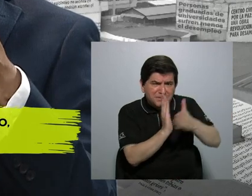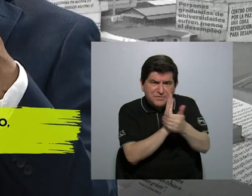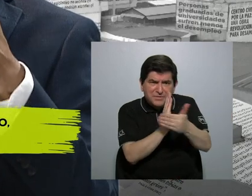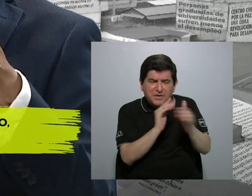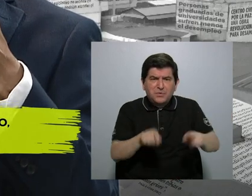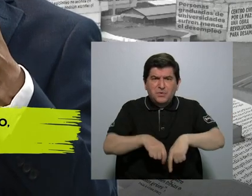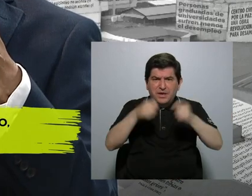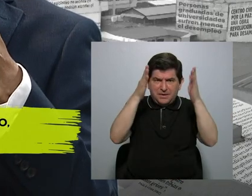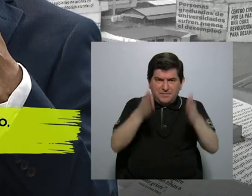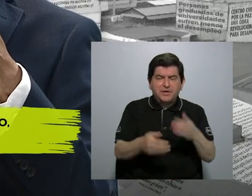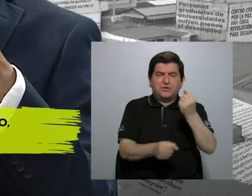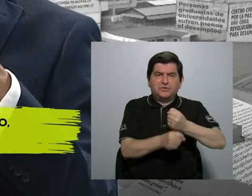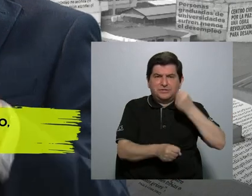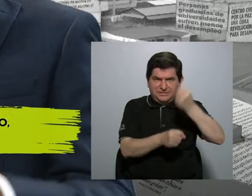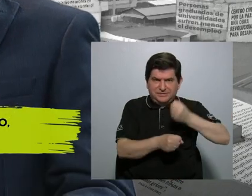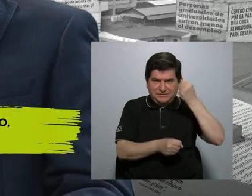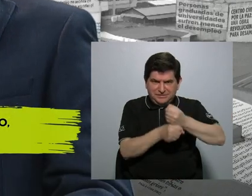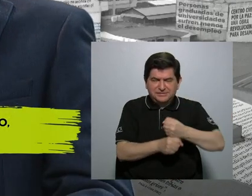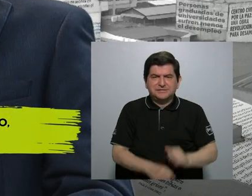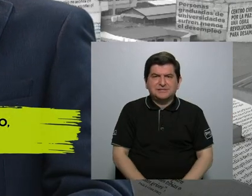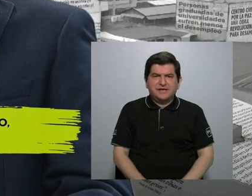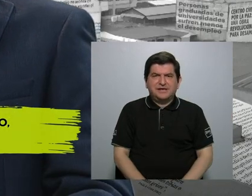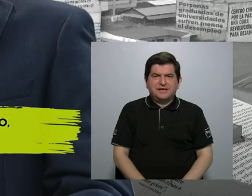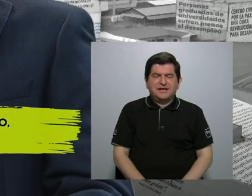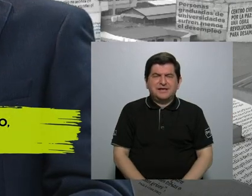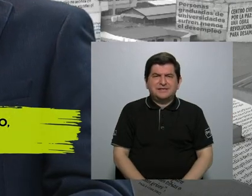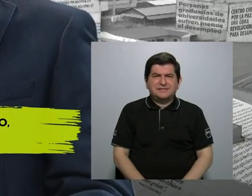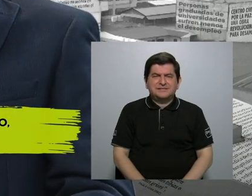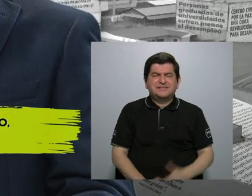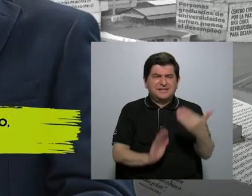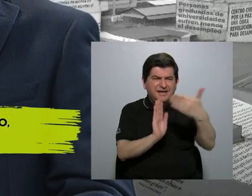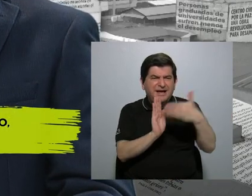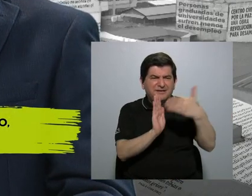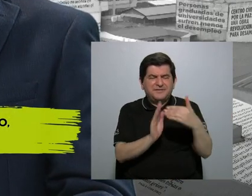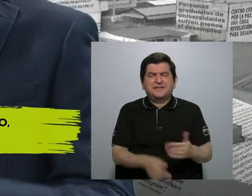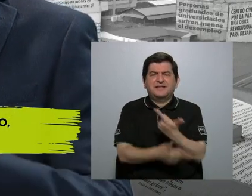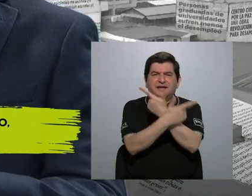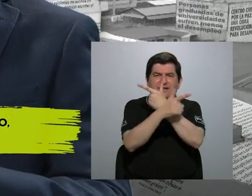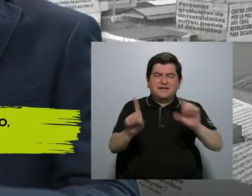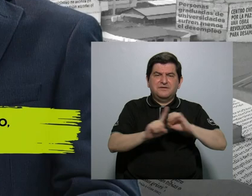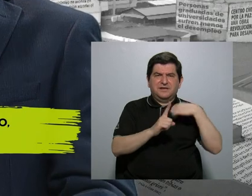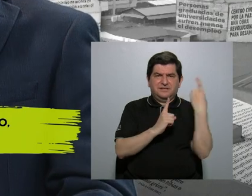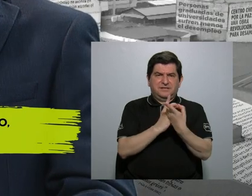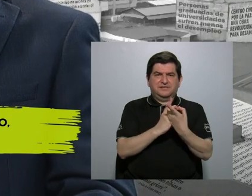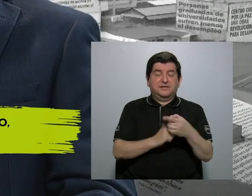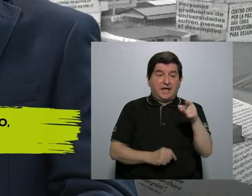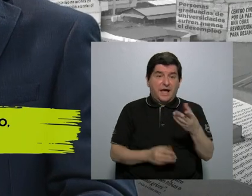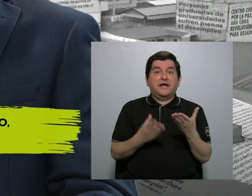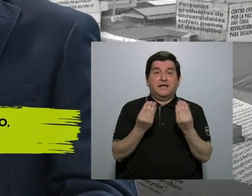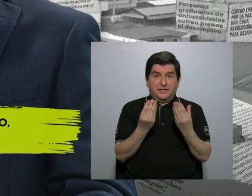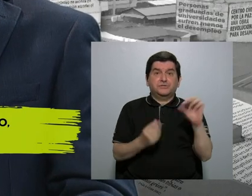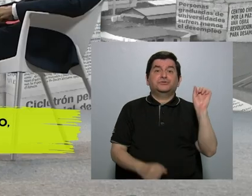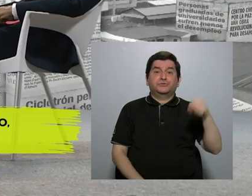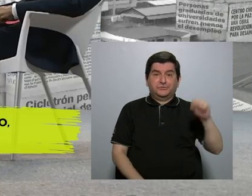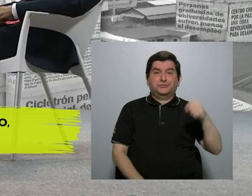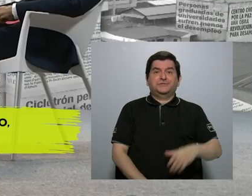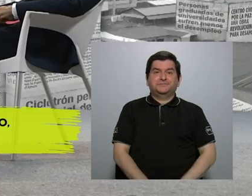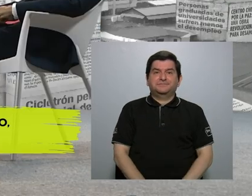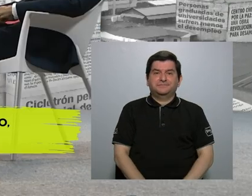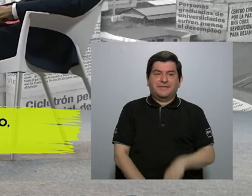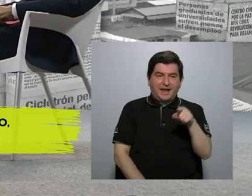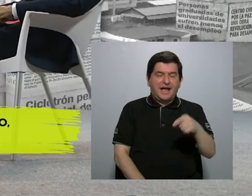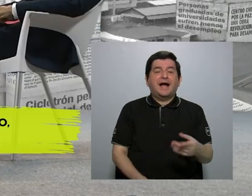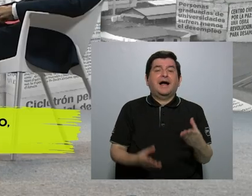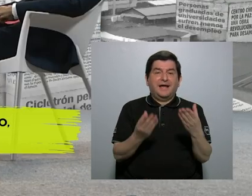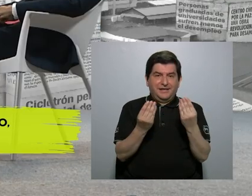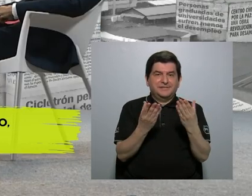del periodista para hacer su trabajo es cercenarle la libertad a la sociedad. A eso hay que tenerle miedo. A eso hay que